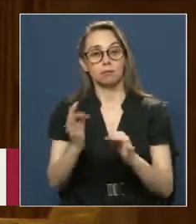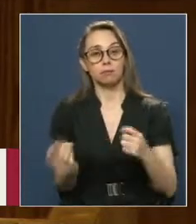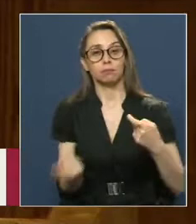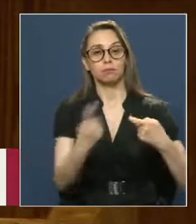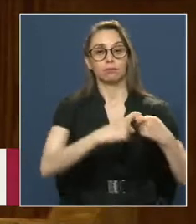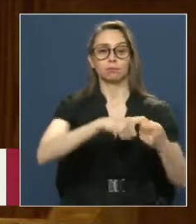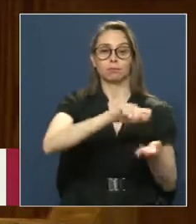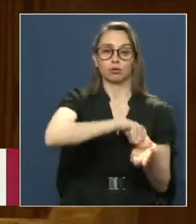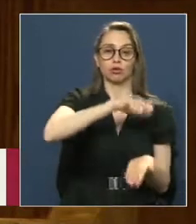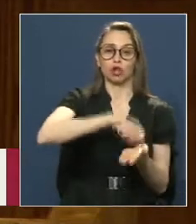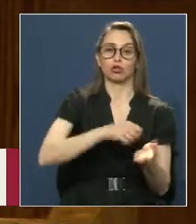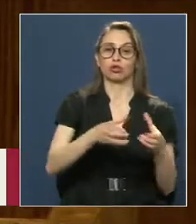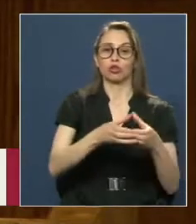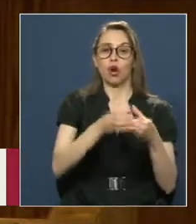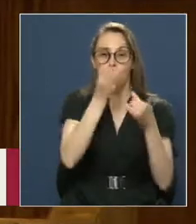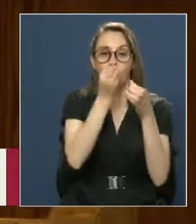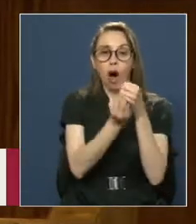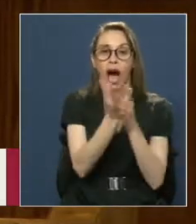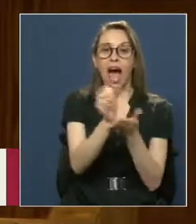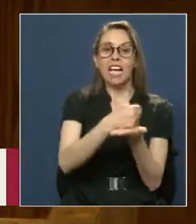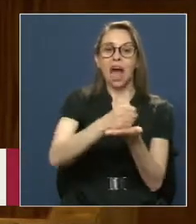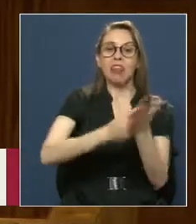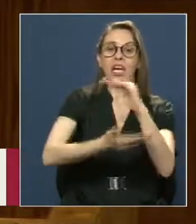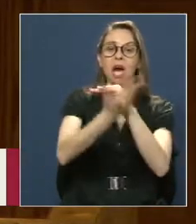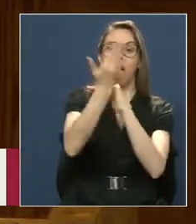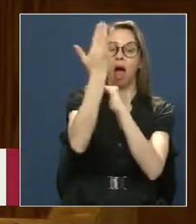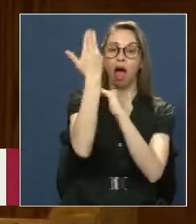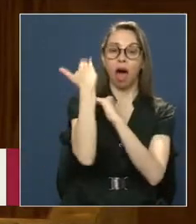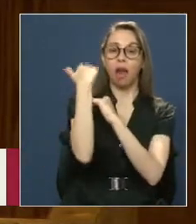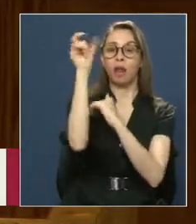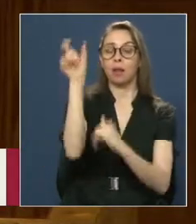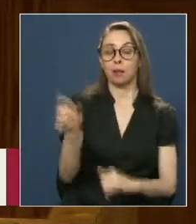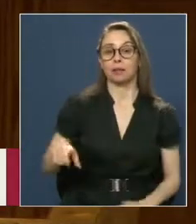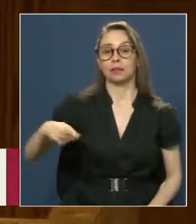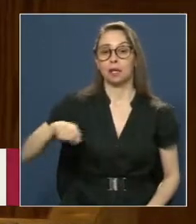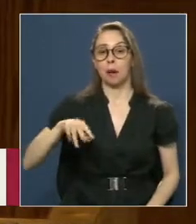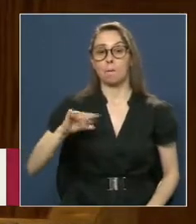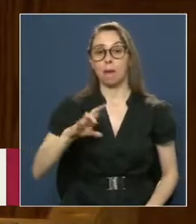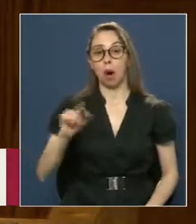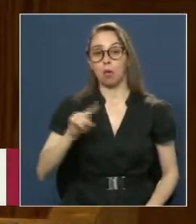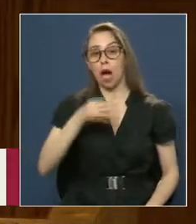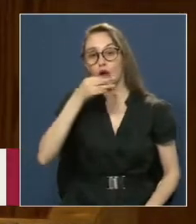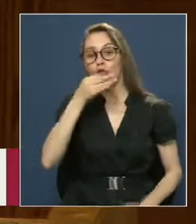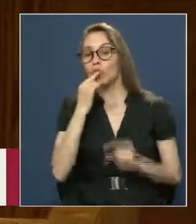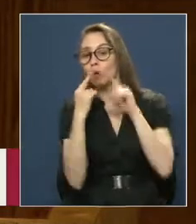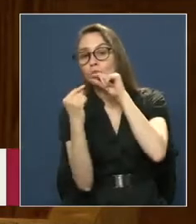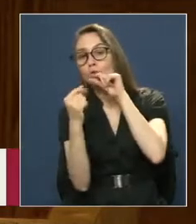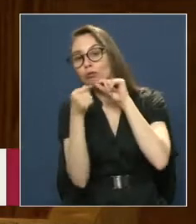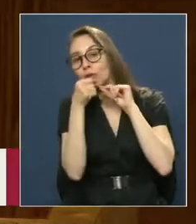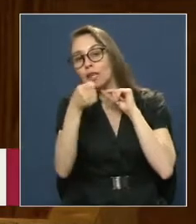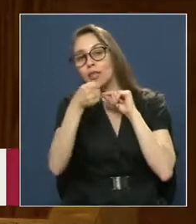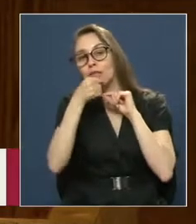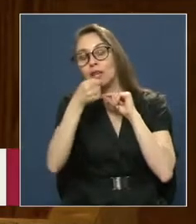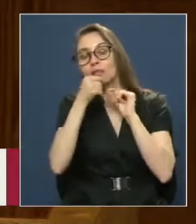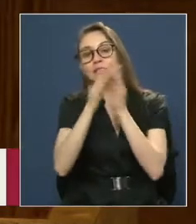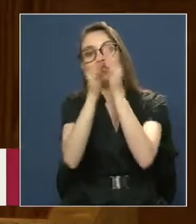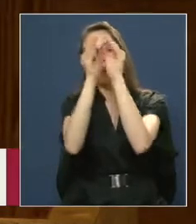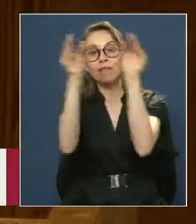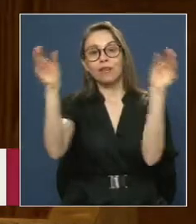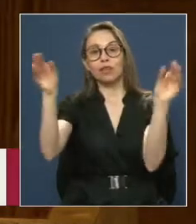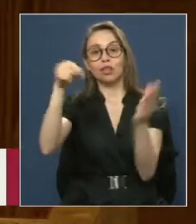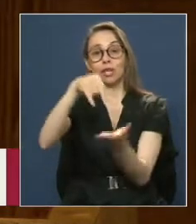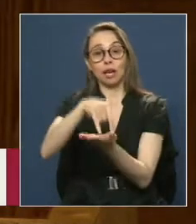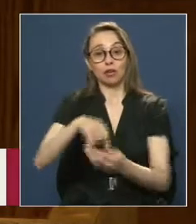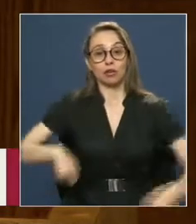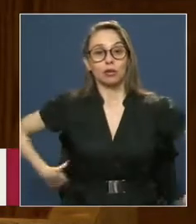radicalismo De hecho, tal como el senador Maurás relató en una entrevista en la Biblioteca del Congreso